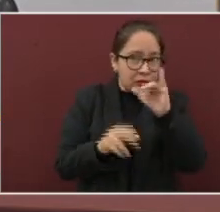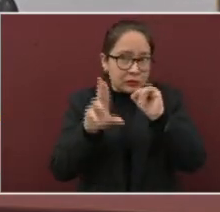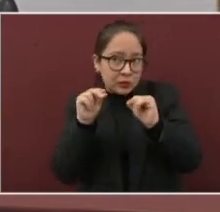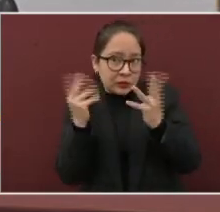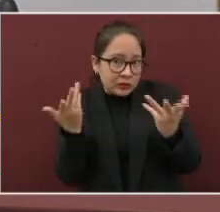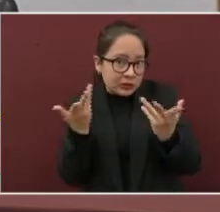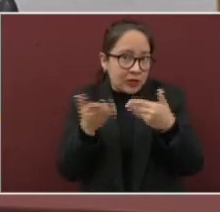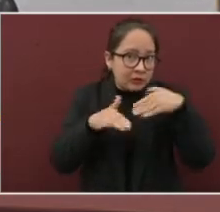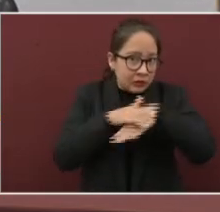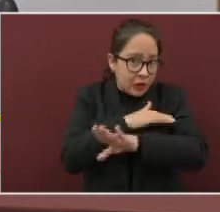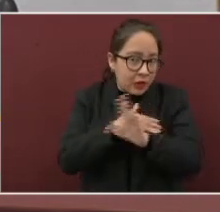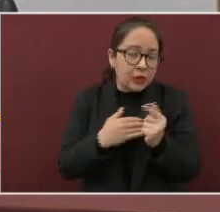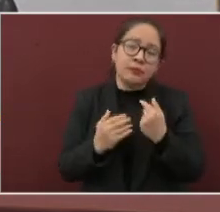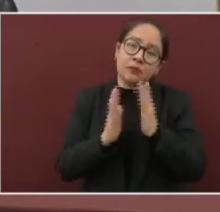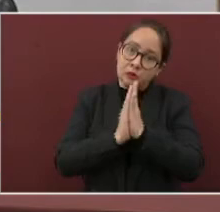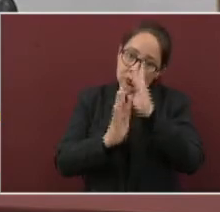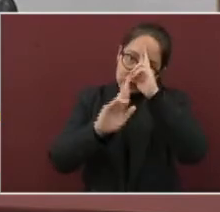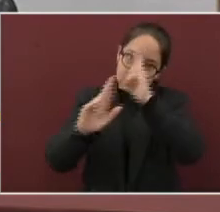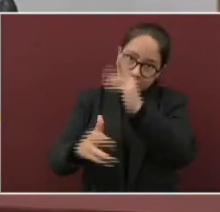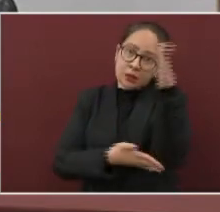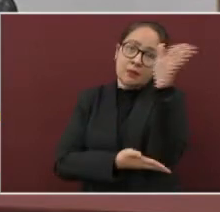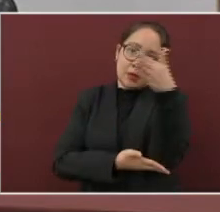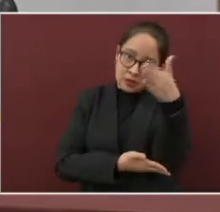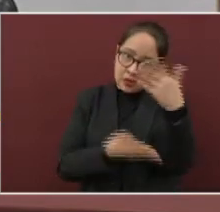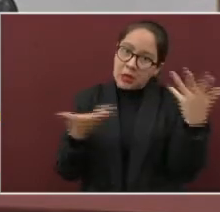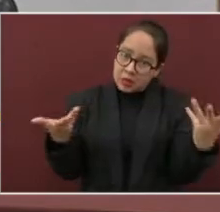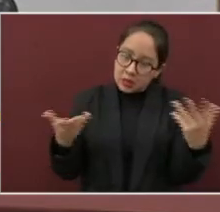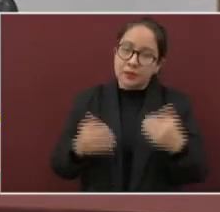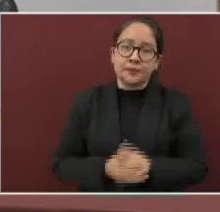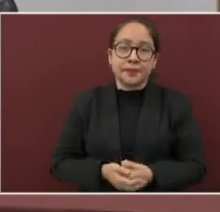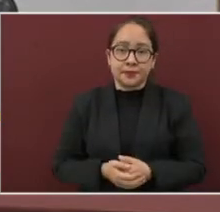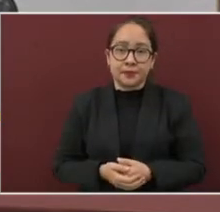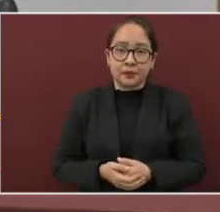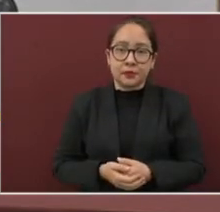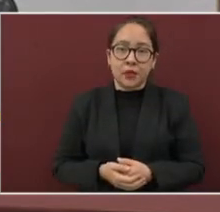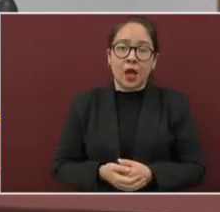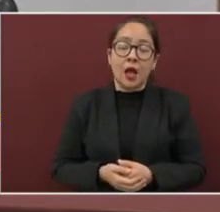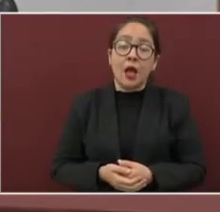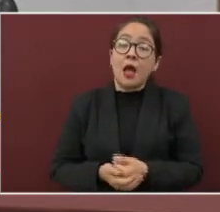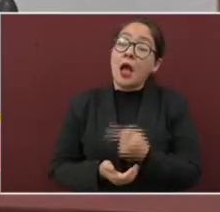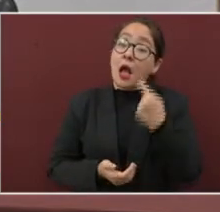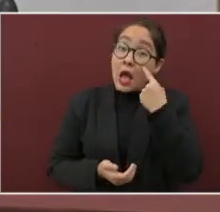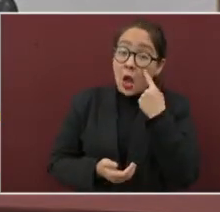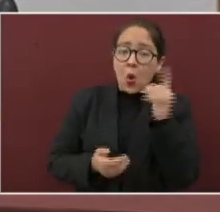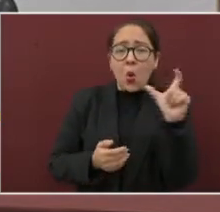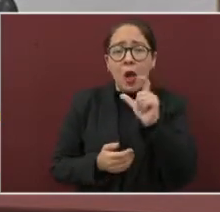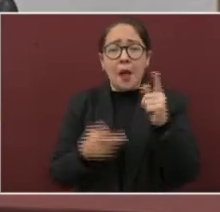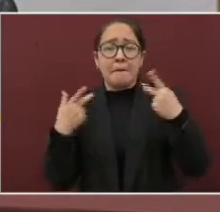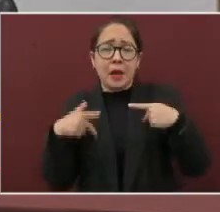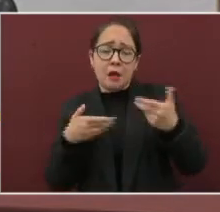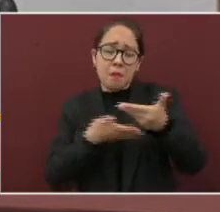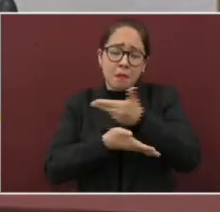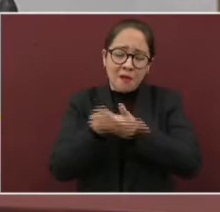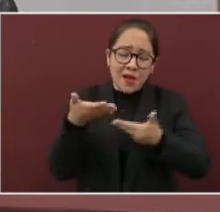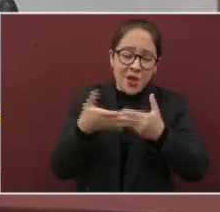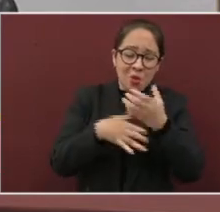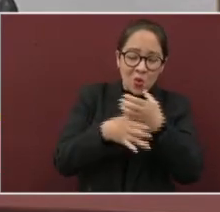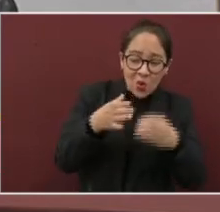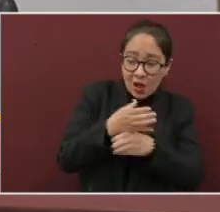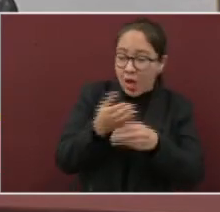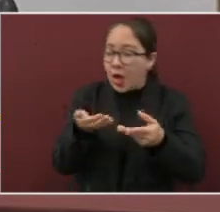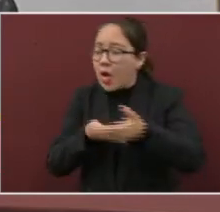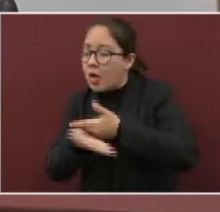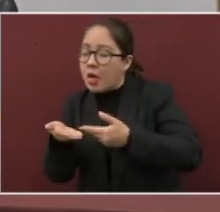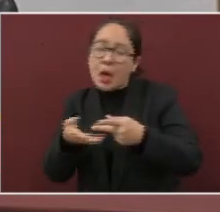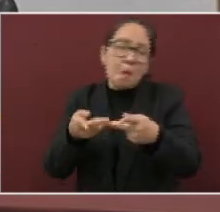Tengan en cuenta que debemos respetar estos señalamientos. Ahora bien, durante la convivencia, no compartan artículos personales. Entonces,